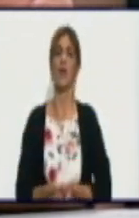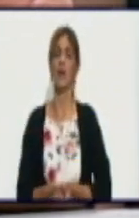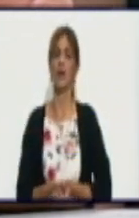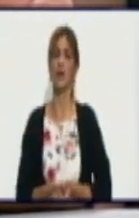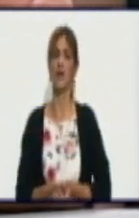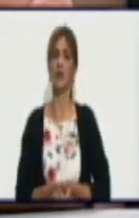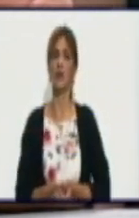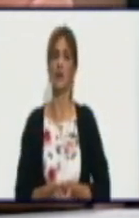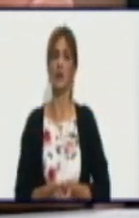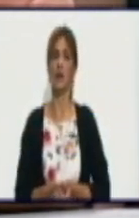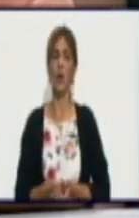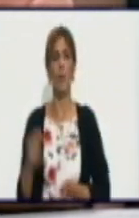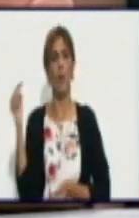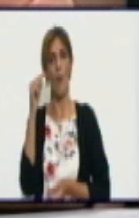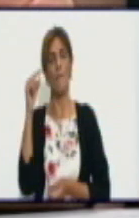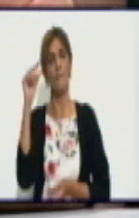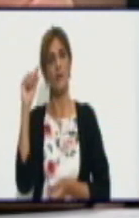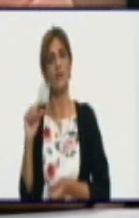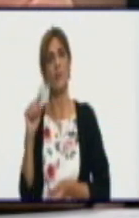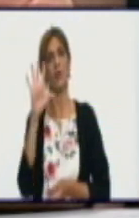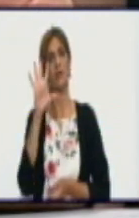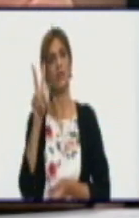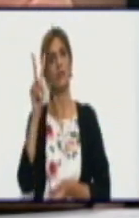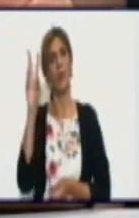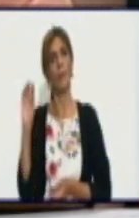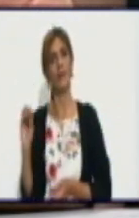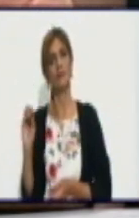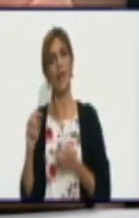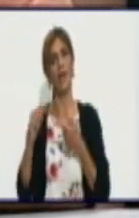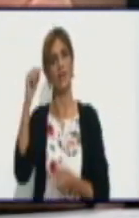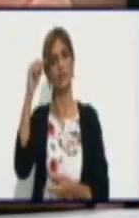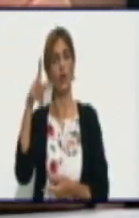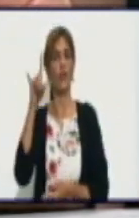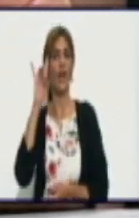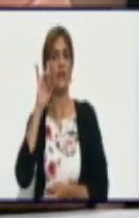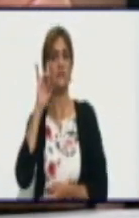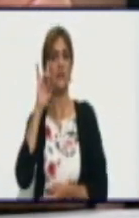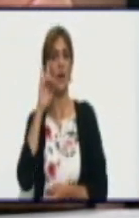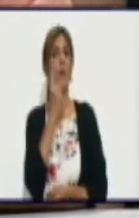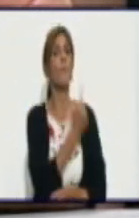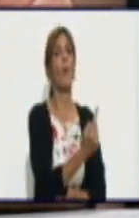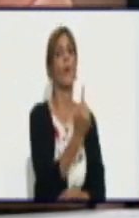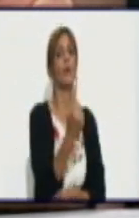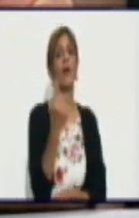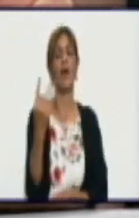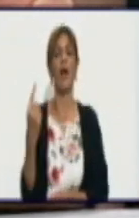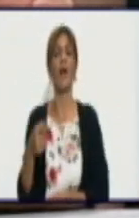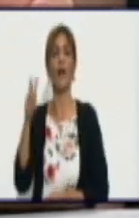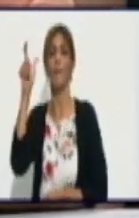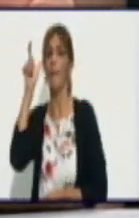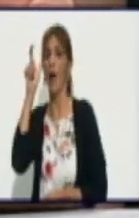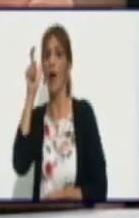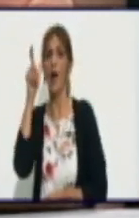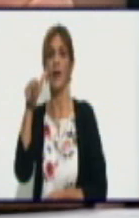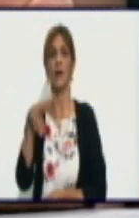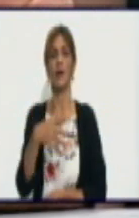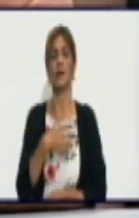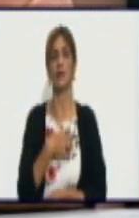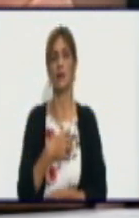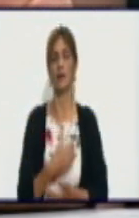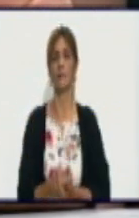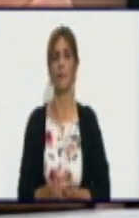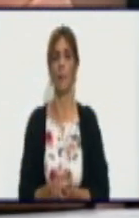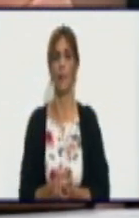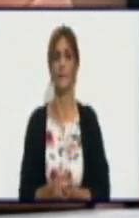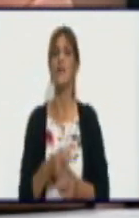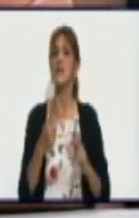como mínimo 520 litros de leche por cada vaca que tenga en el año. Y si es un productor de más de